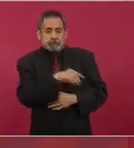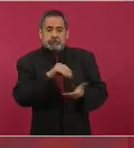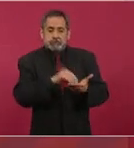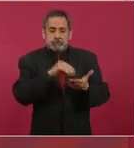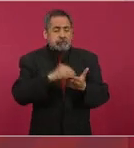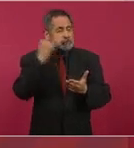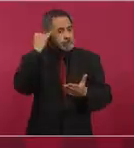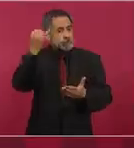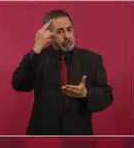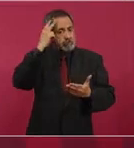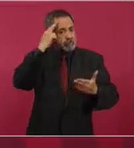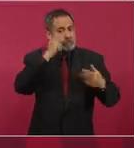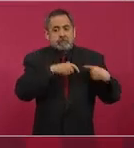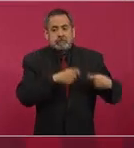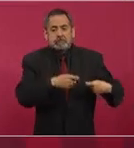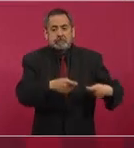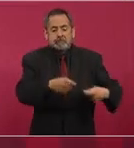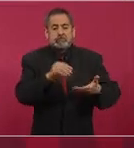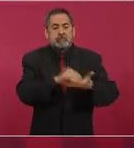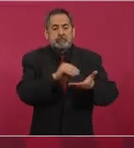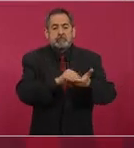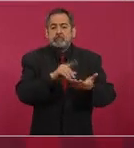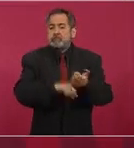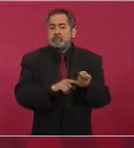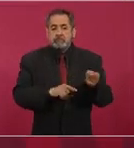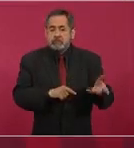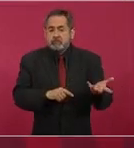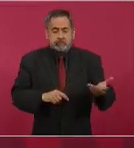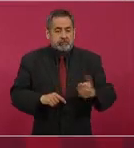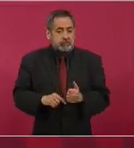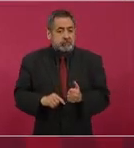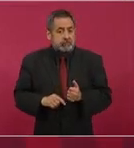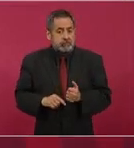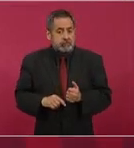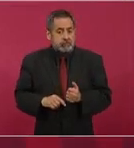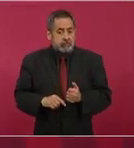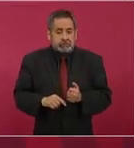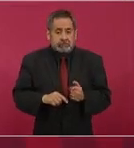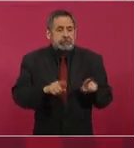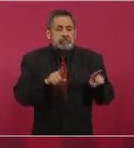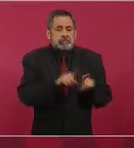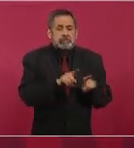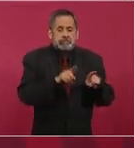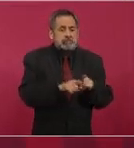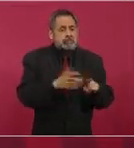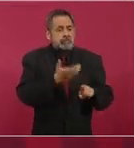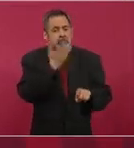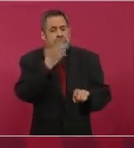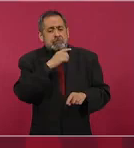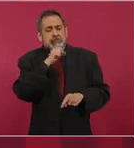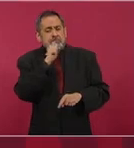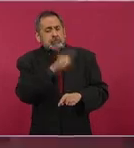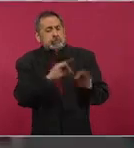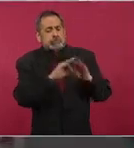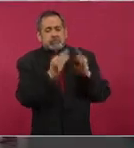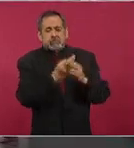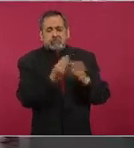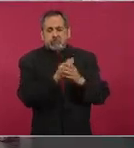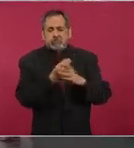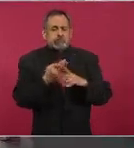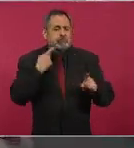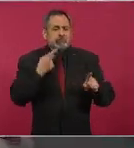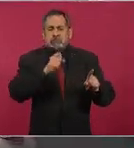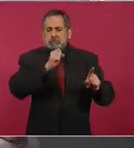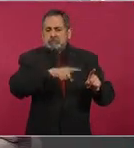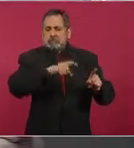Entonces, se mantuvo, se mantuvieron las mismas prácticas en lo político, sobre